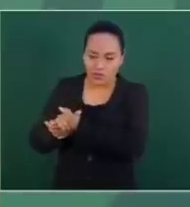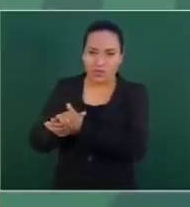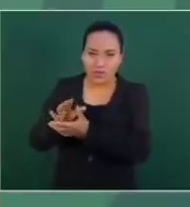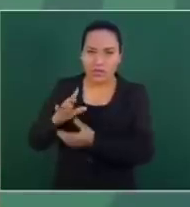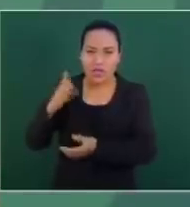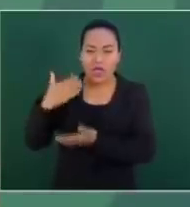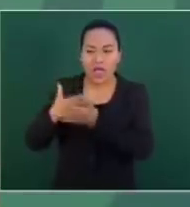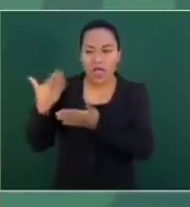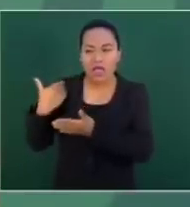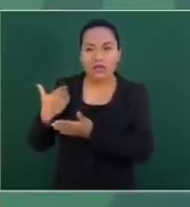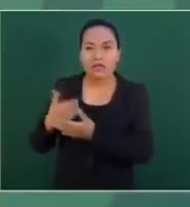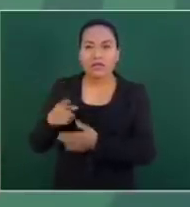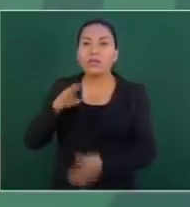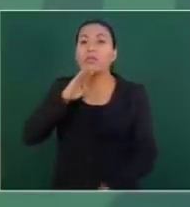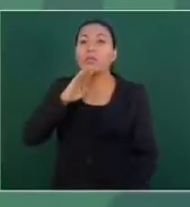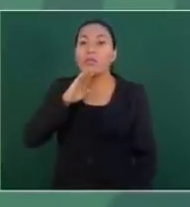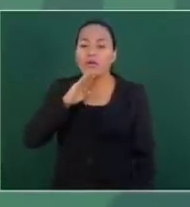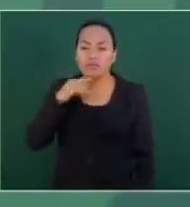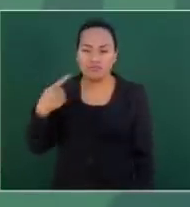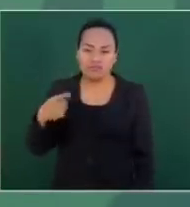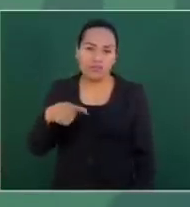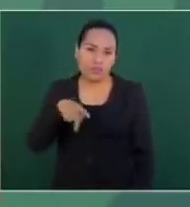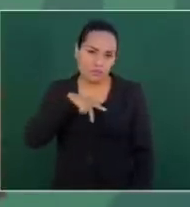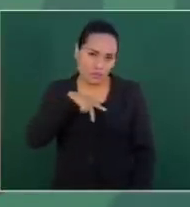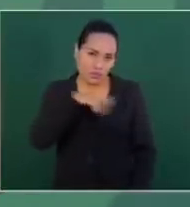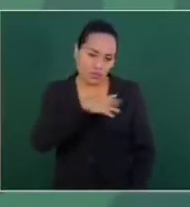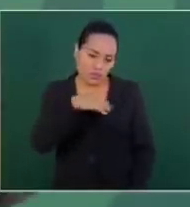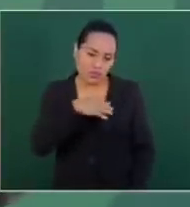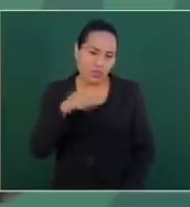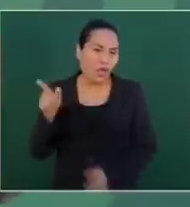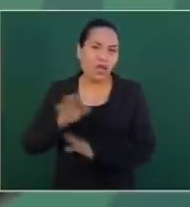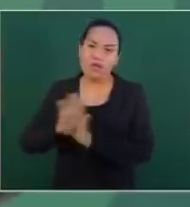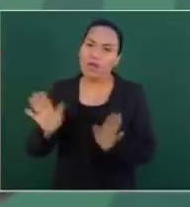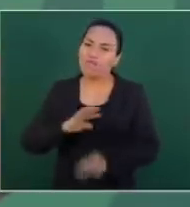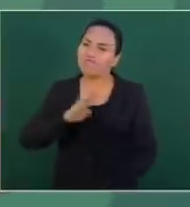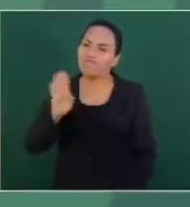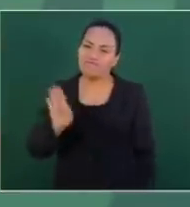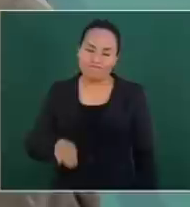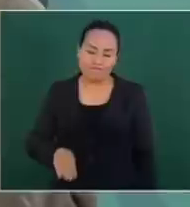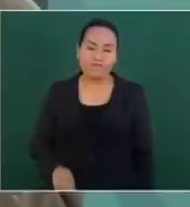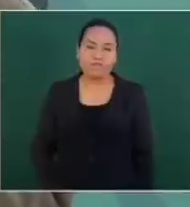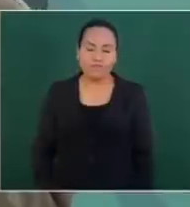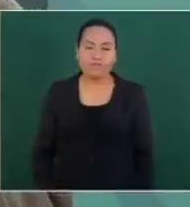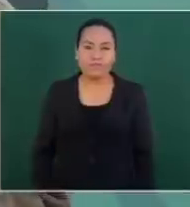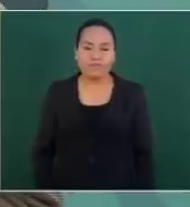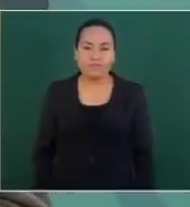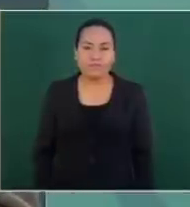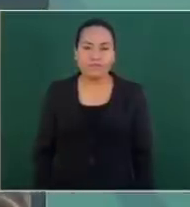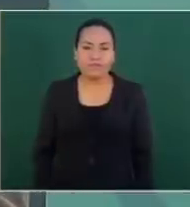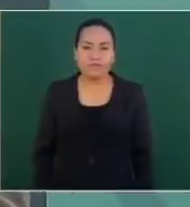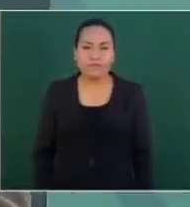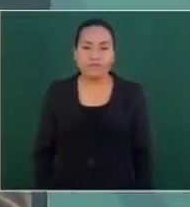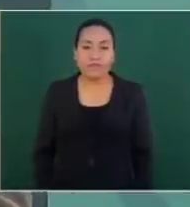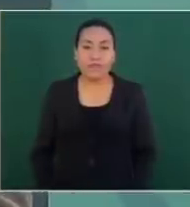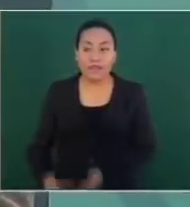Y desde entonces sembraron